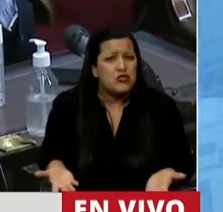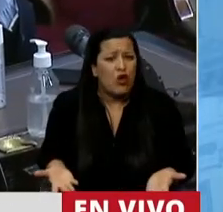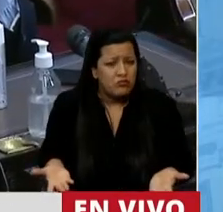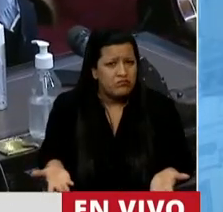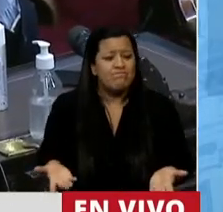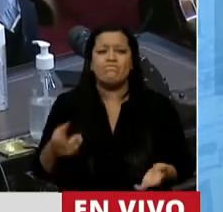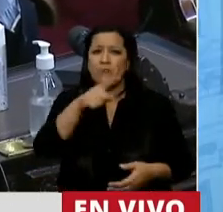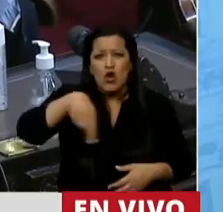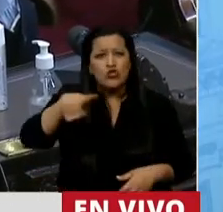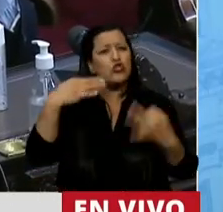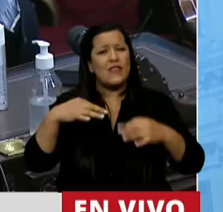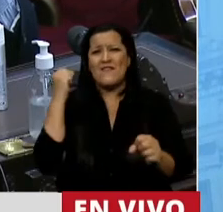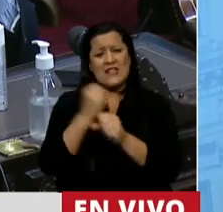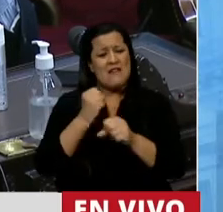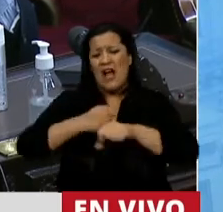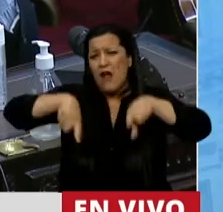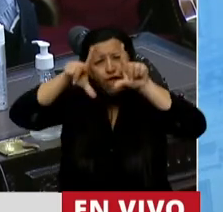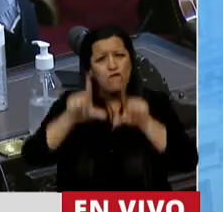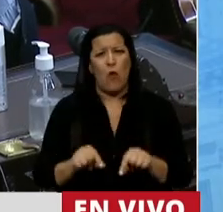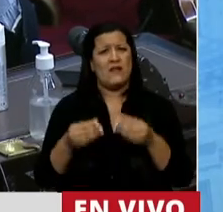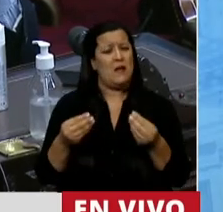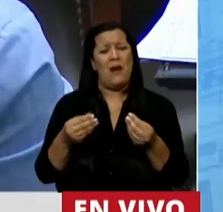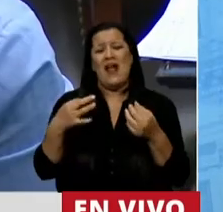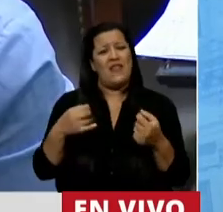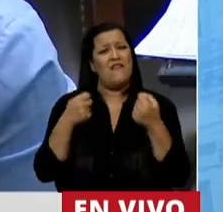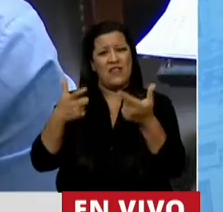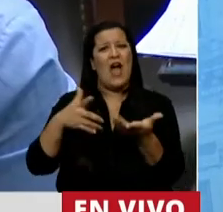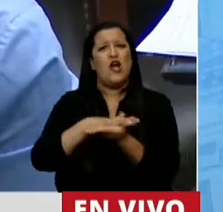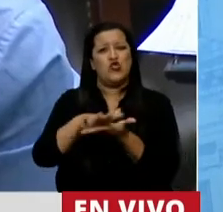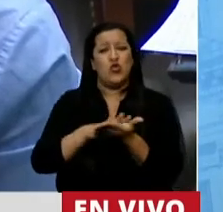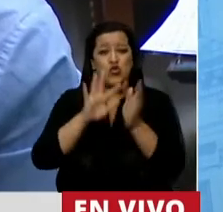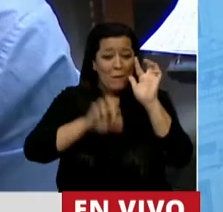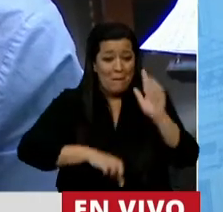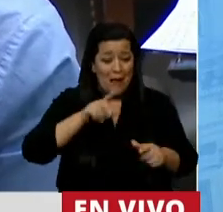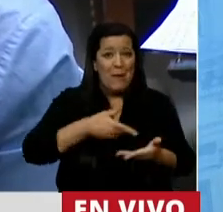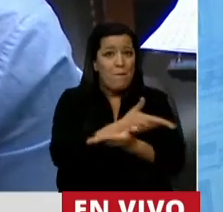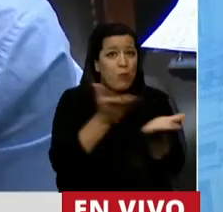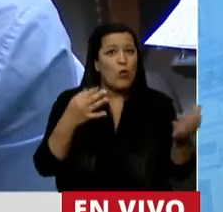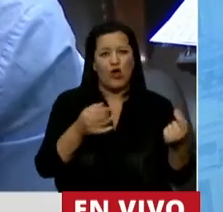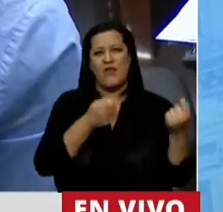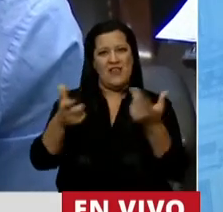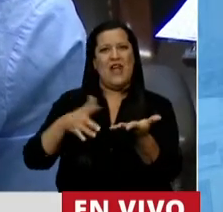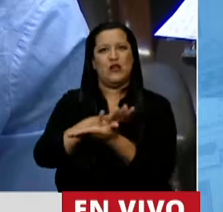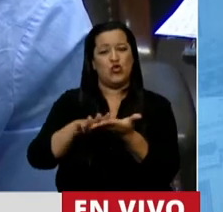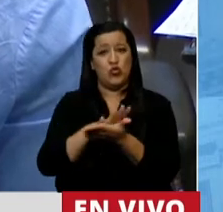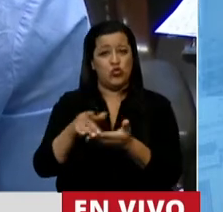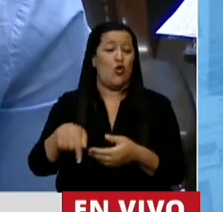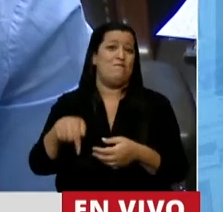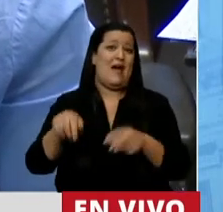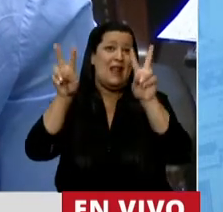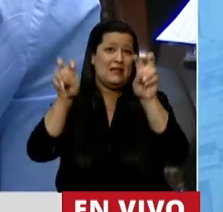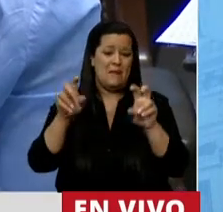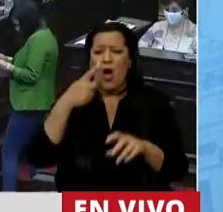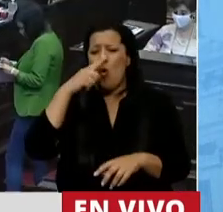inocuo y nosotros tenemos que trabajar fuertemente para dar una respuesta desde las políticas públicas a un problema que es acuciante. Y lo último,